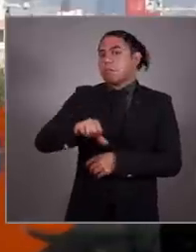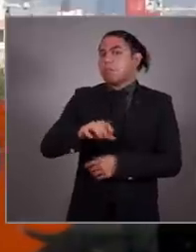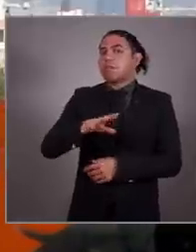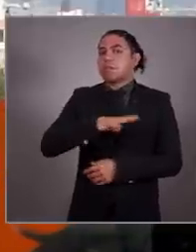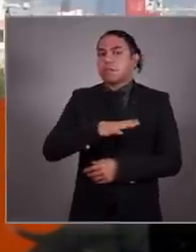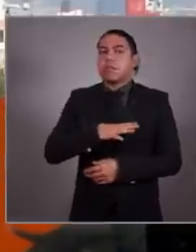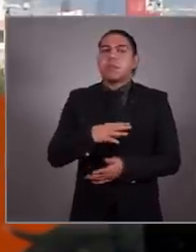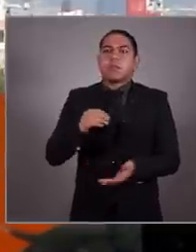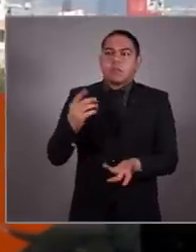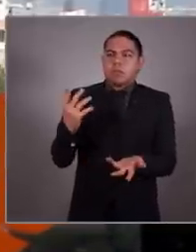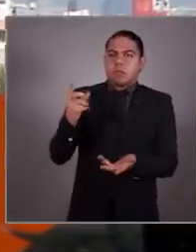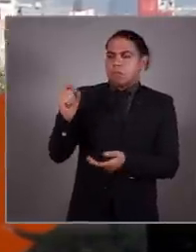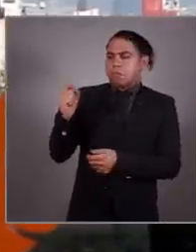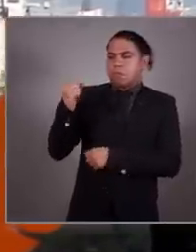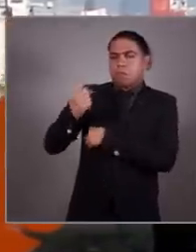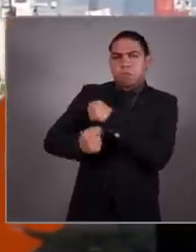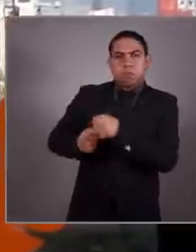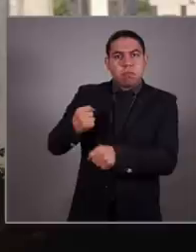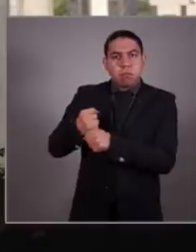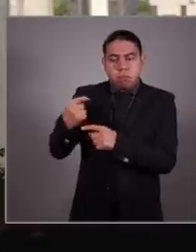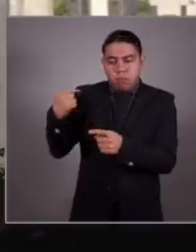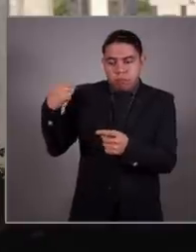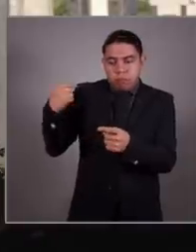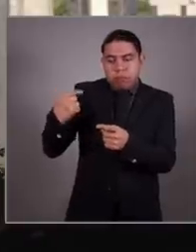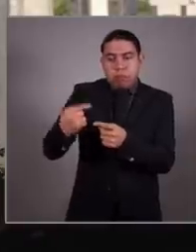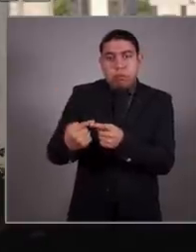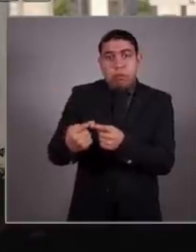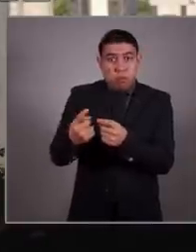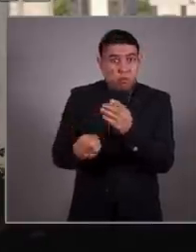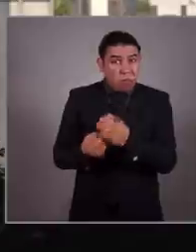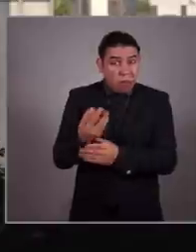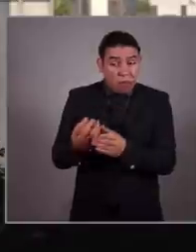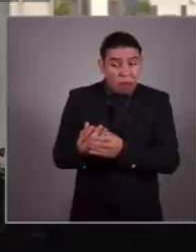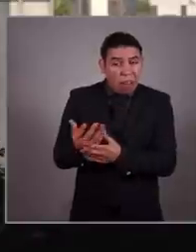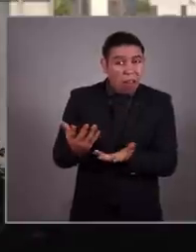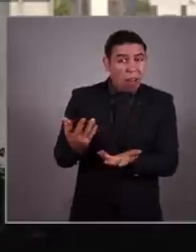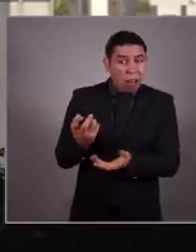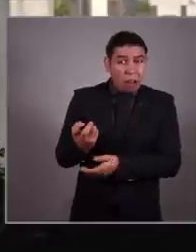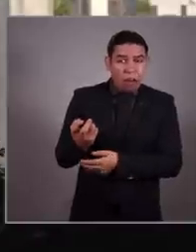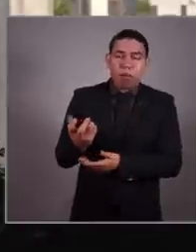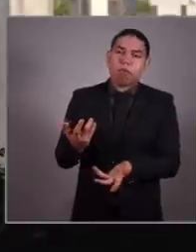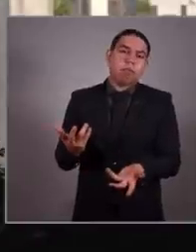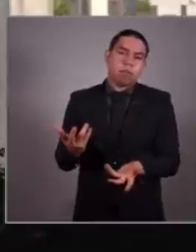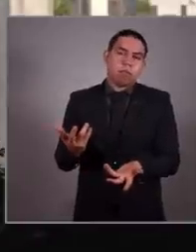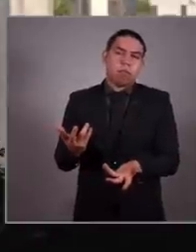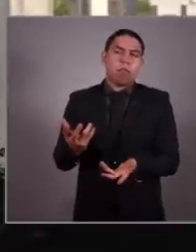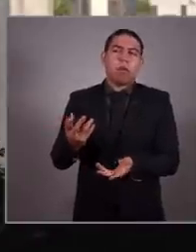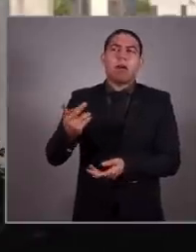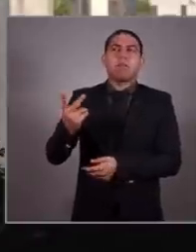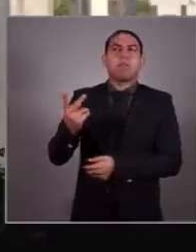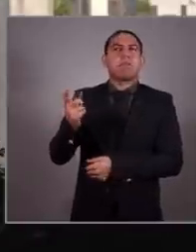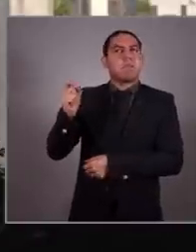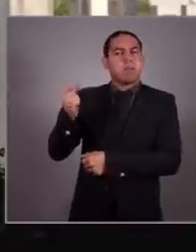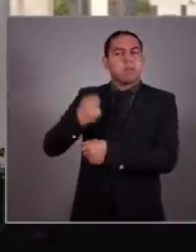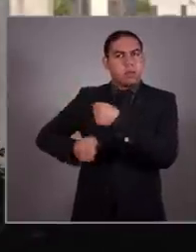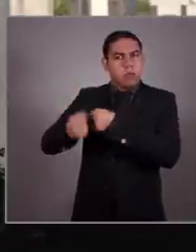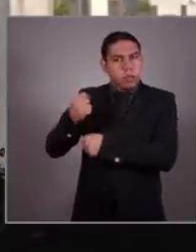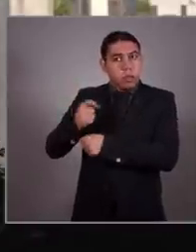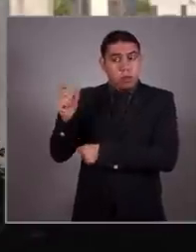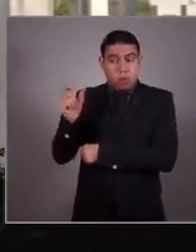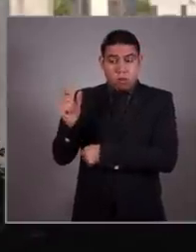en los últimos 20 años. No es una novedad. Hace 20 años,